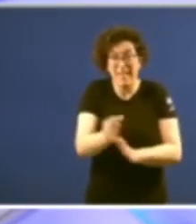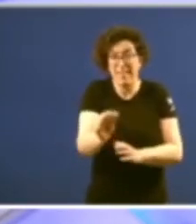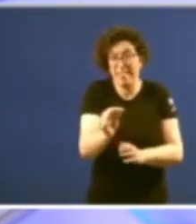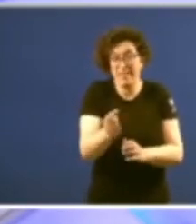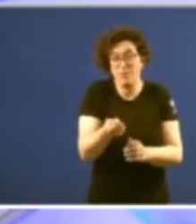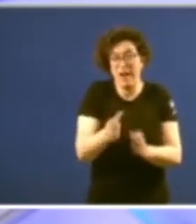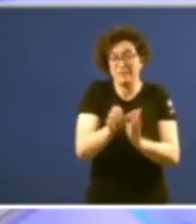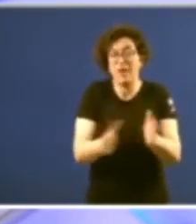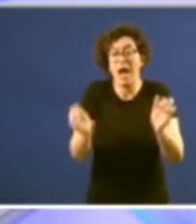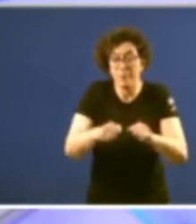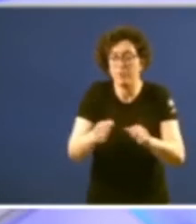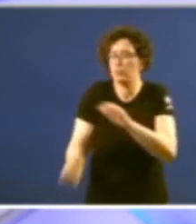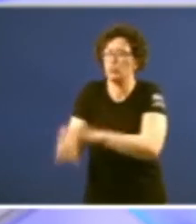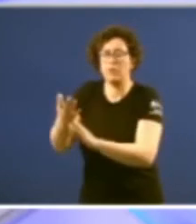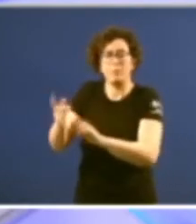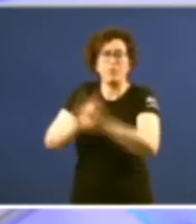pode mancar